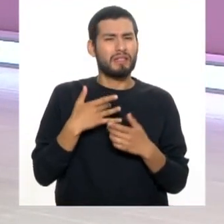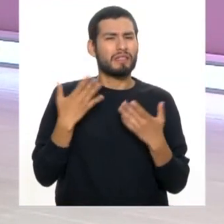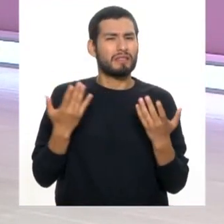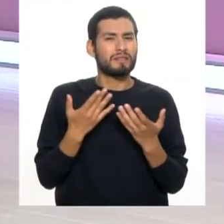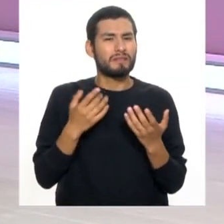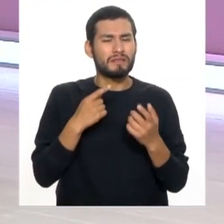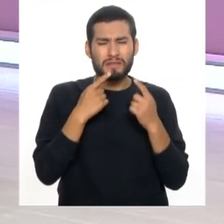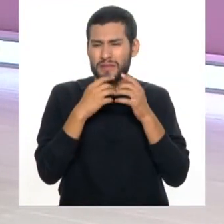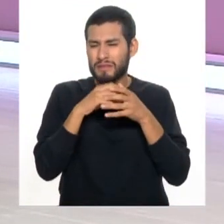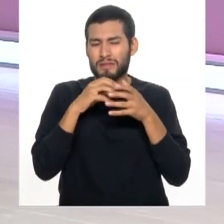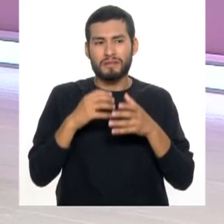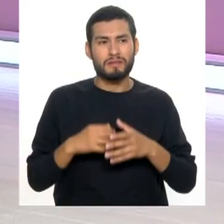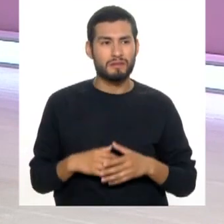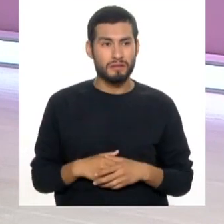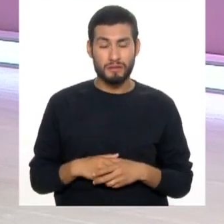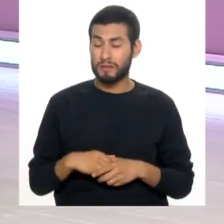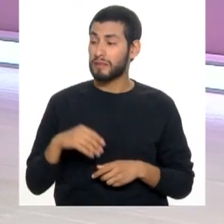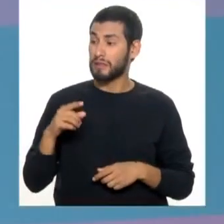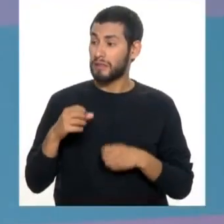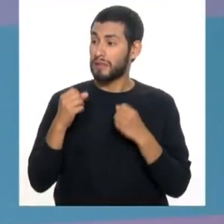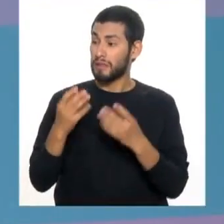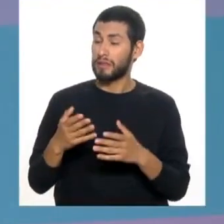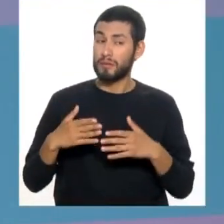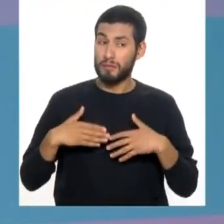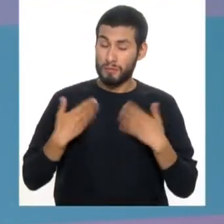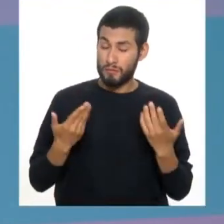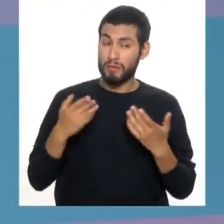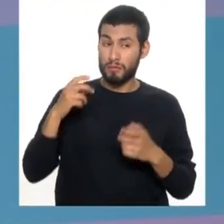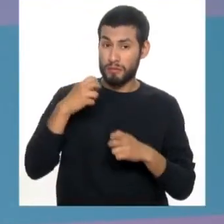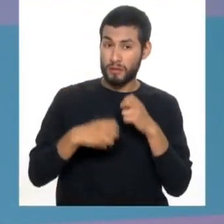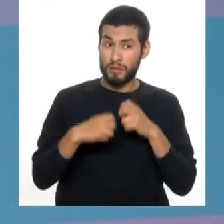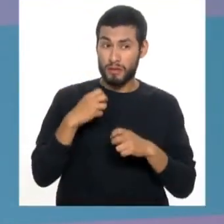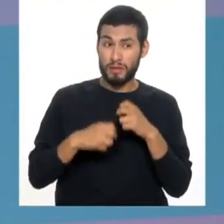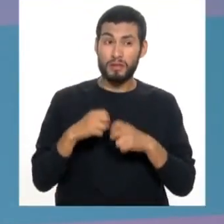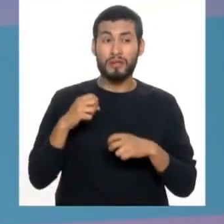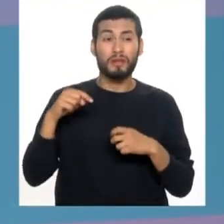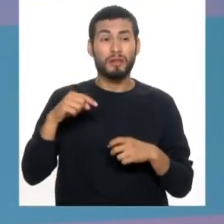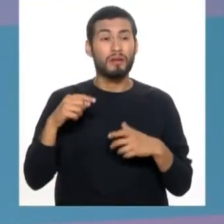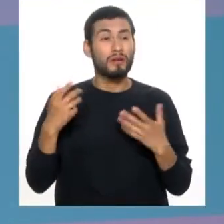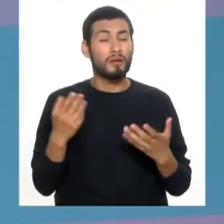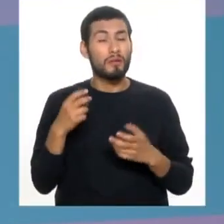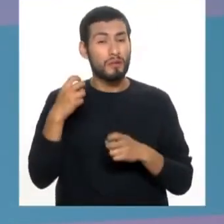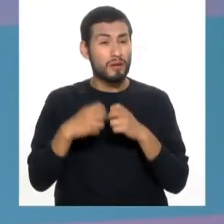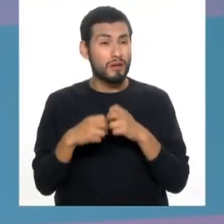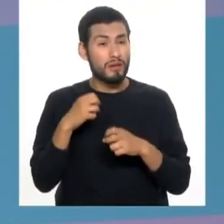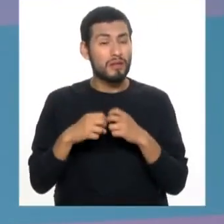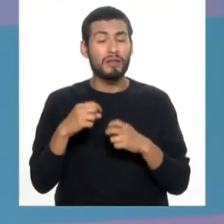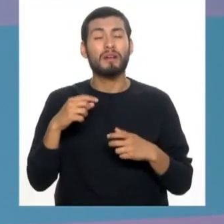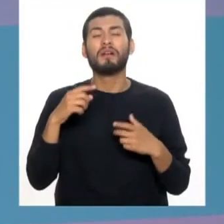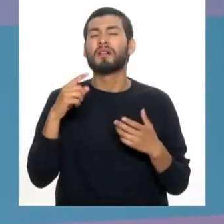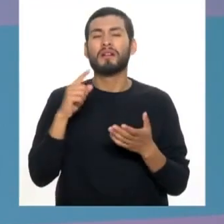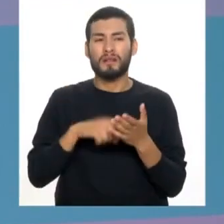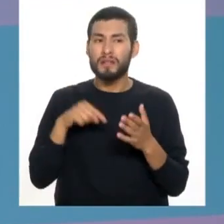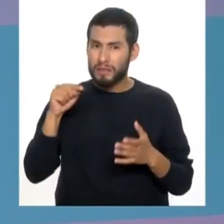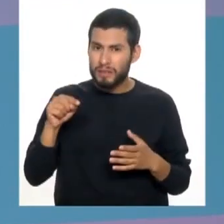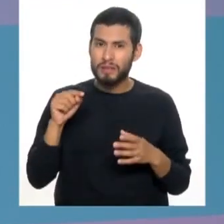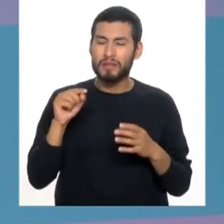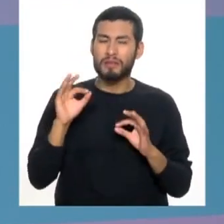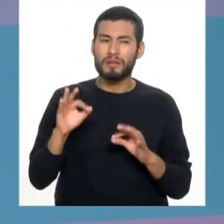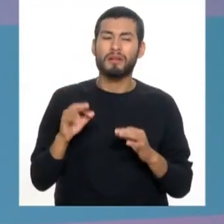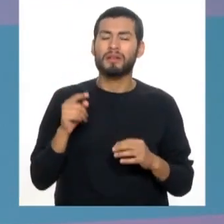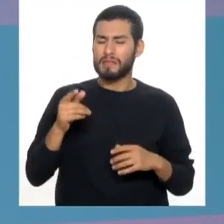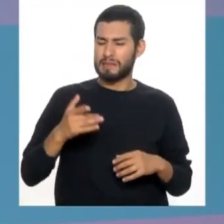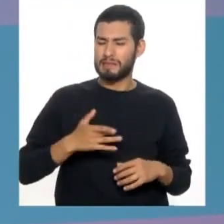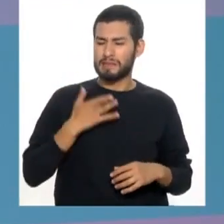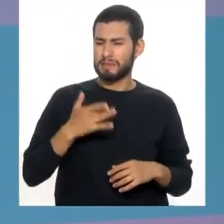Exacto. La sensibilidad. causas también de que nos puede tener problemas de encías, problemas de gengibitis o problemas de periodontitis es esto. Él, esa